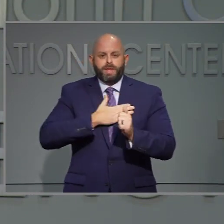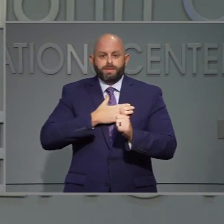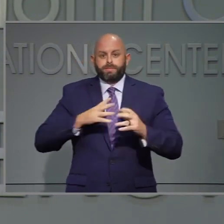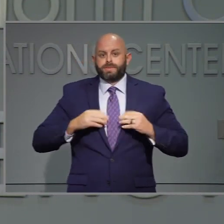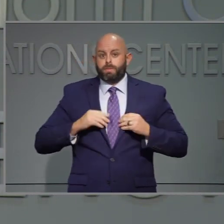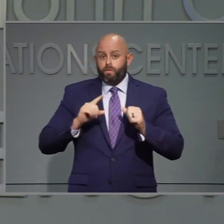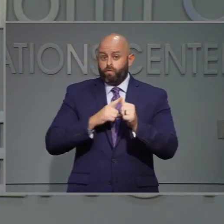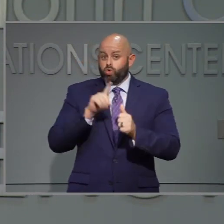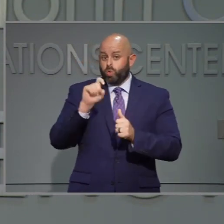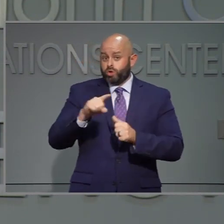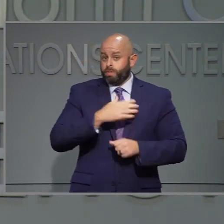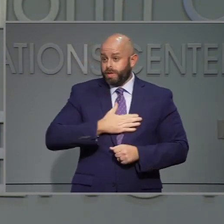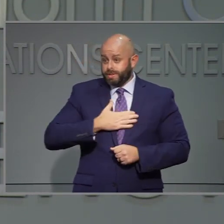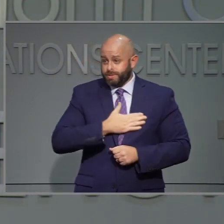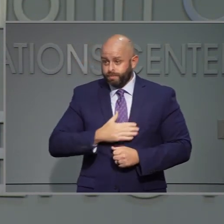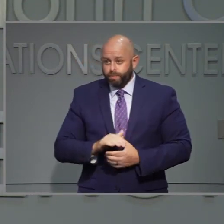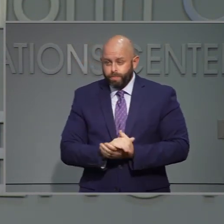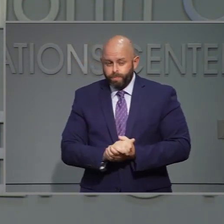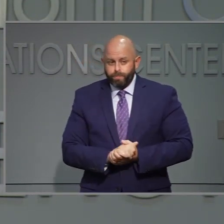la organización que representan.